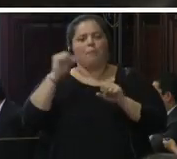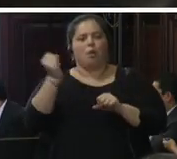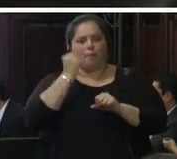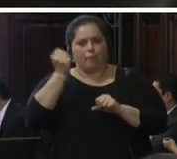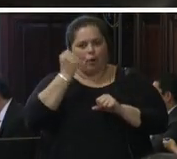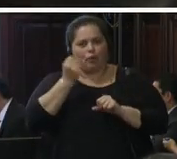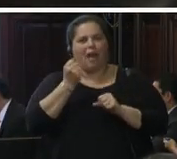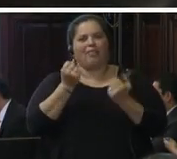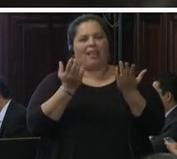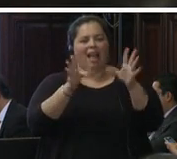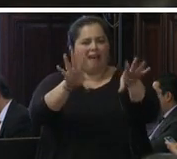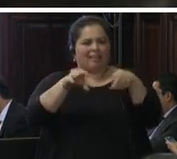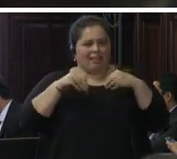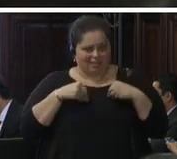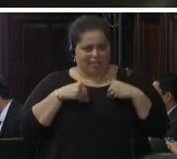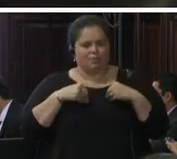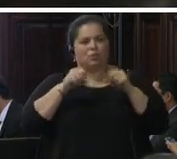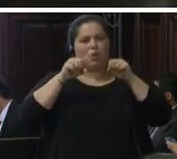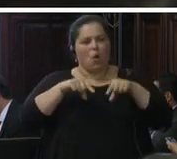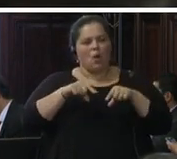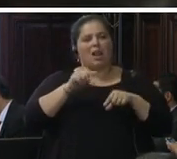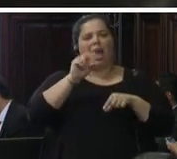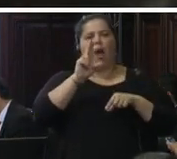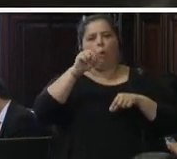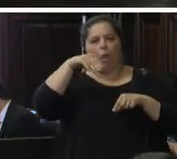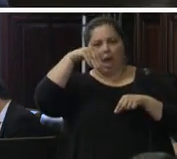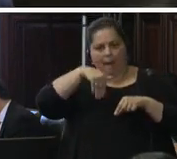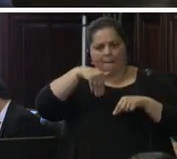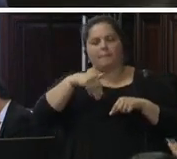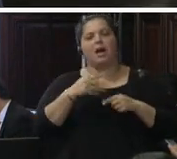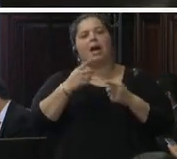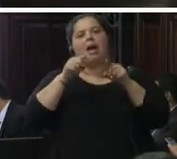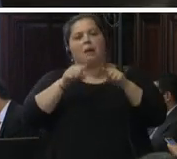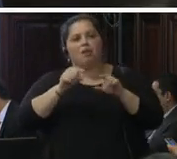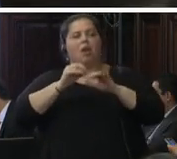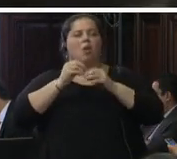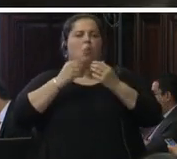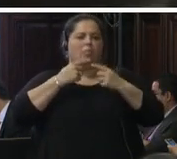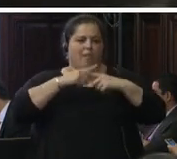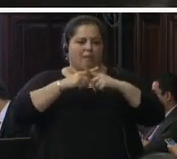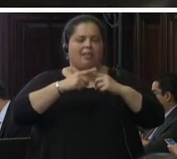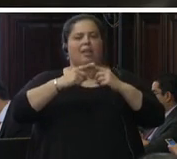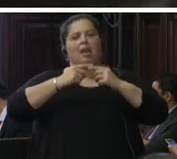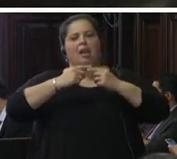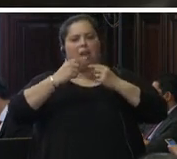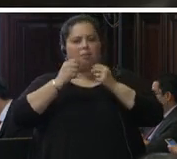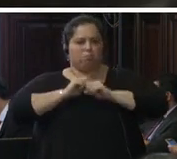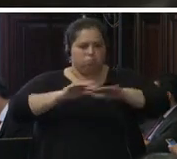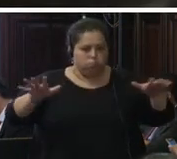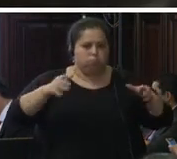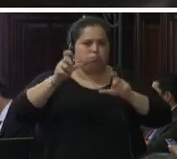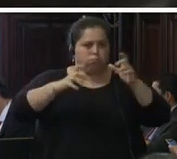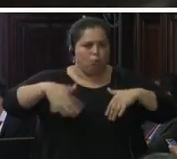en jurídicas en la UNAM el público el debate de alto nivel los puntos que han sido tocados acá